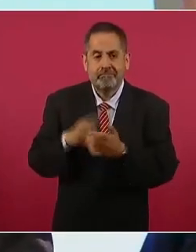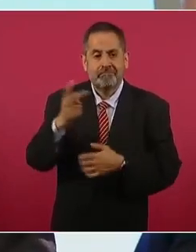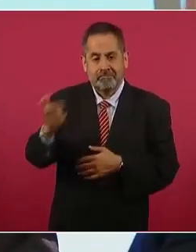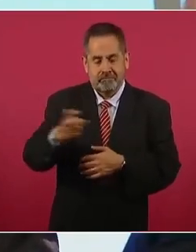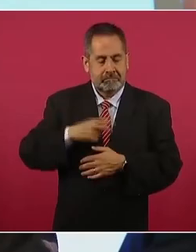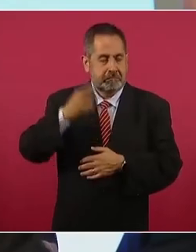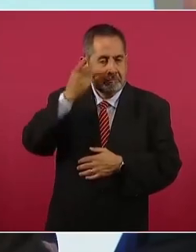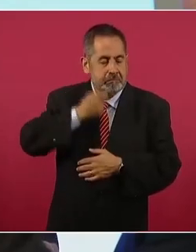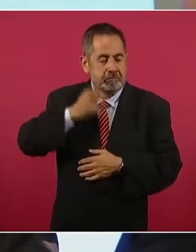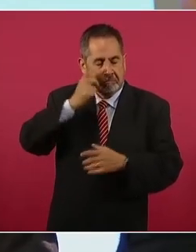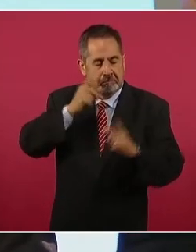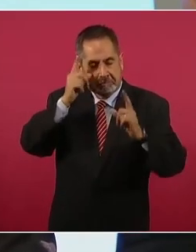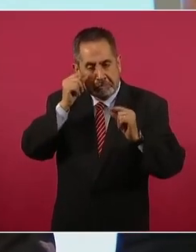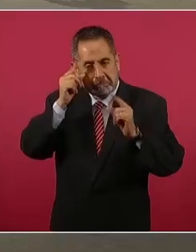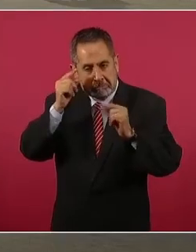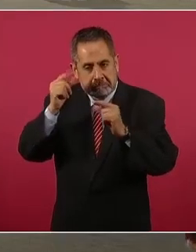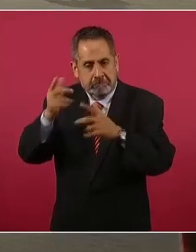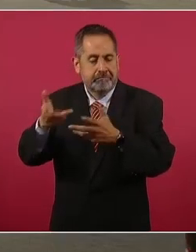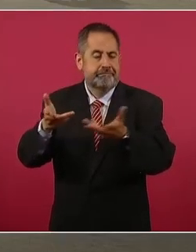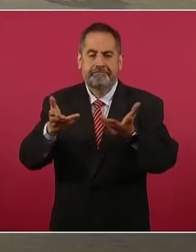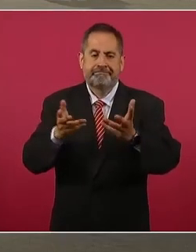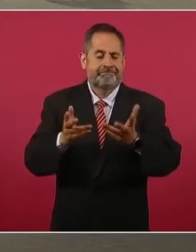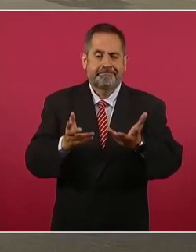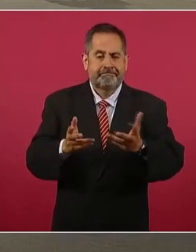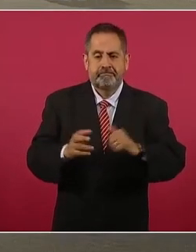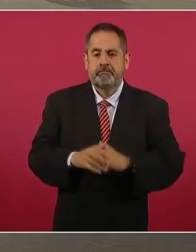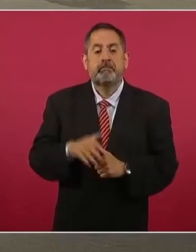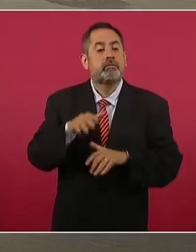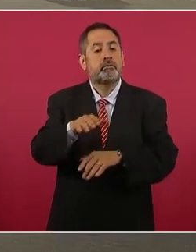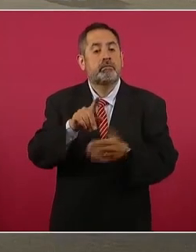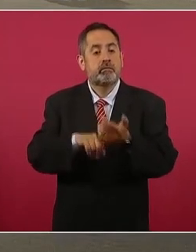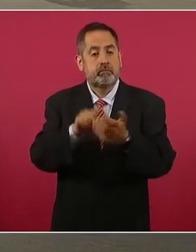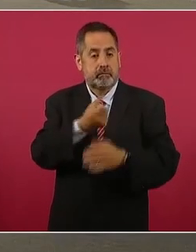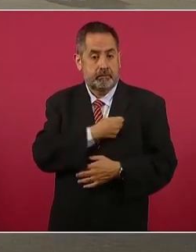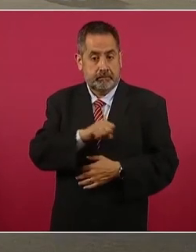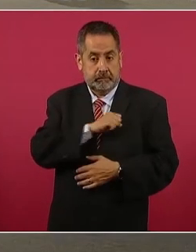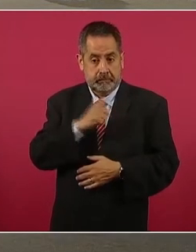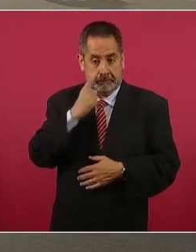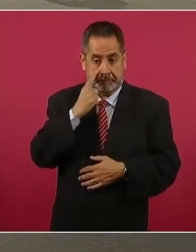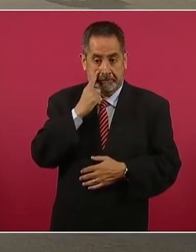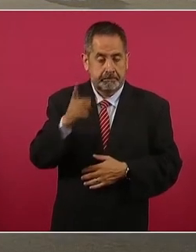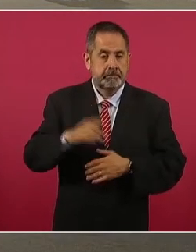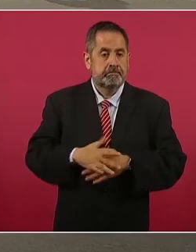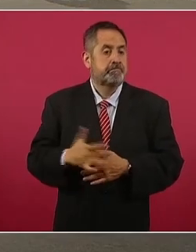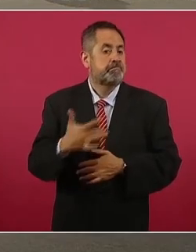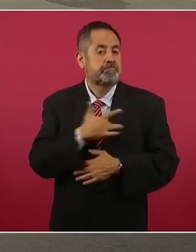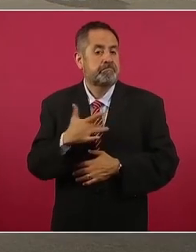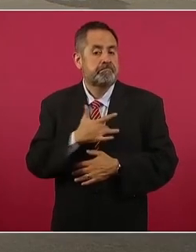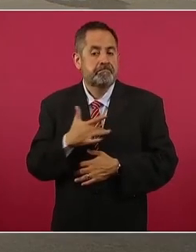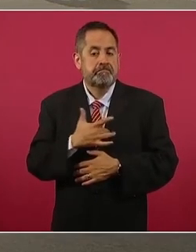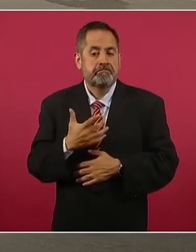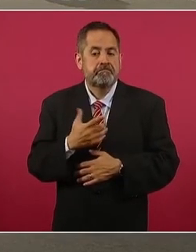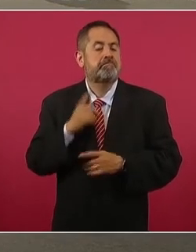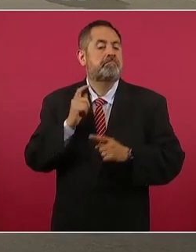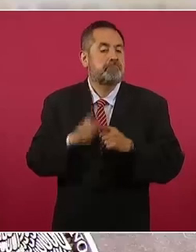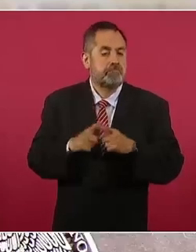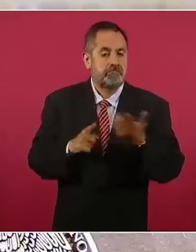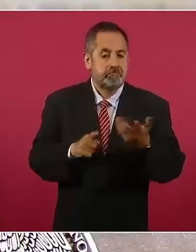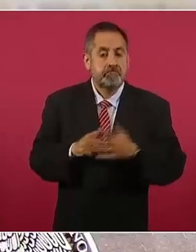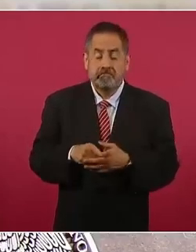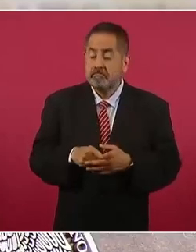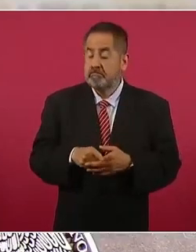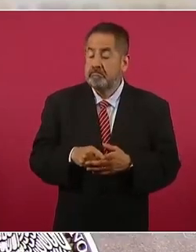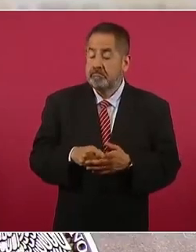somnolencia diurna. Y en cuanto a la salud, en la siguiente, por favor, la salud del corazón en forma breve, existe